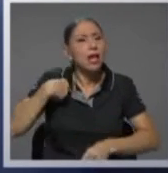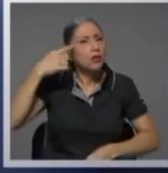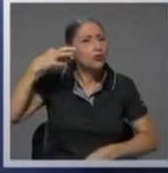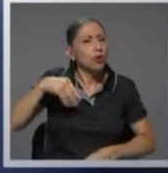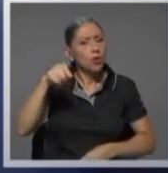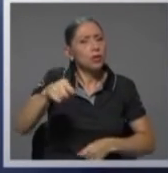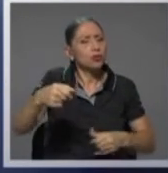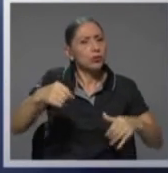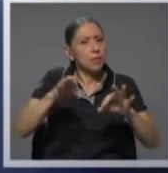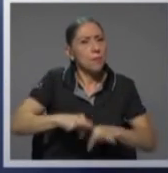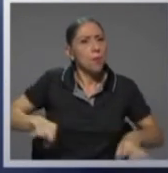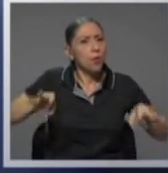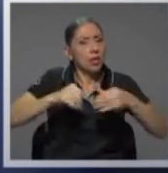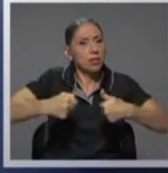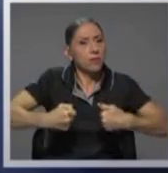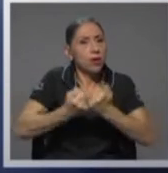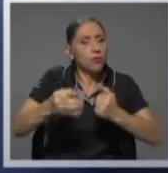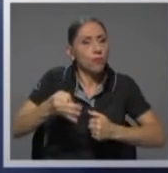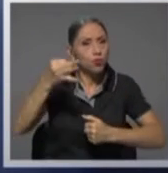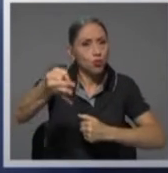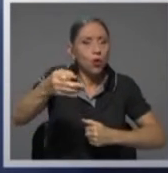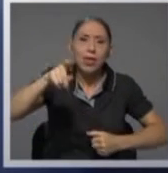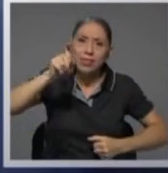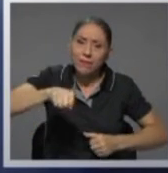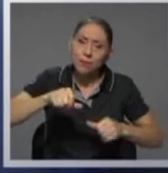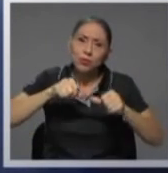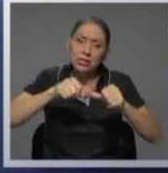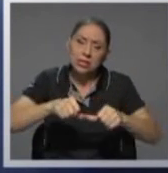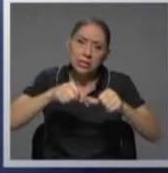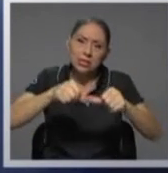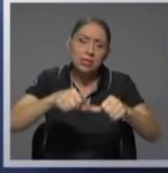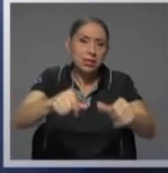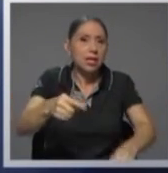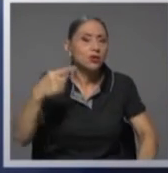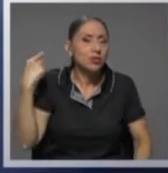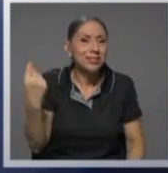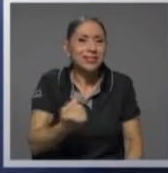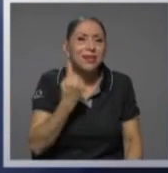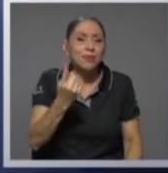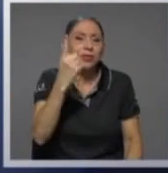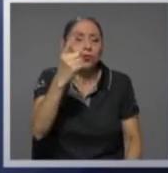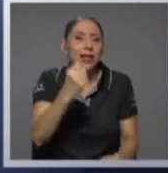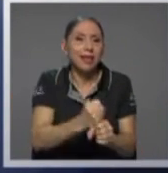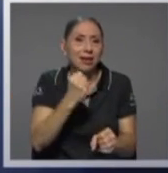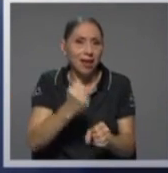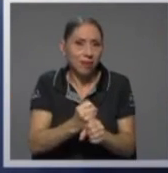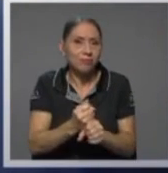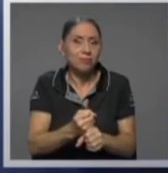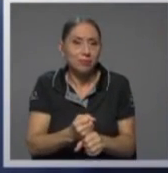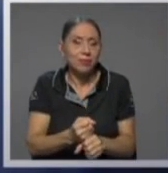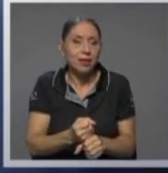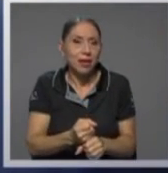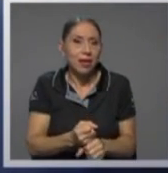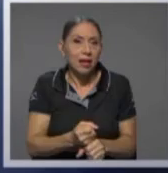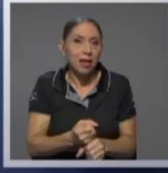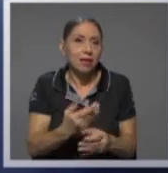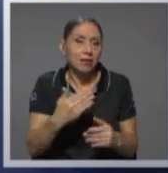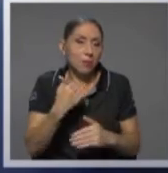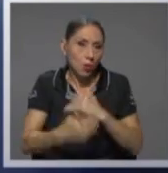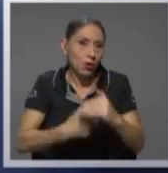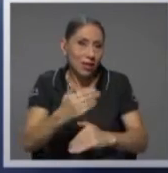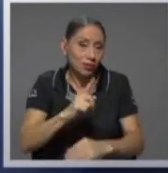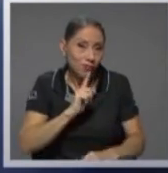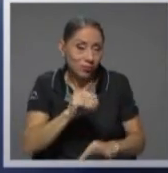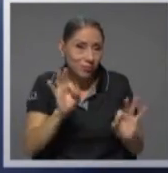importante a futuro, que tendremos que seguir acometiendo. Eso es siempre una tarea en progreso, ¿no es cierto?